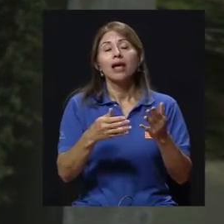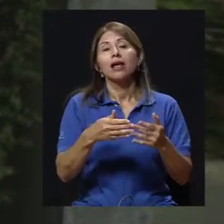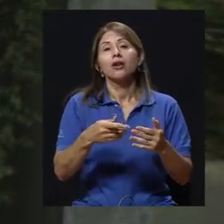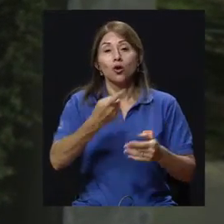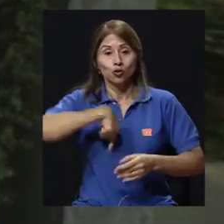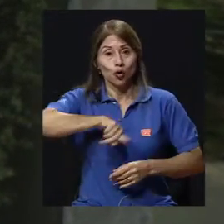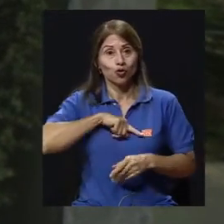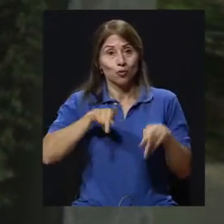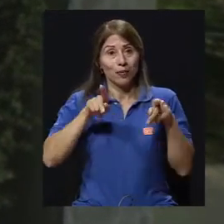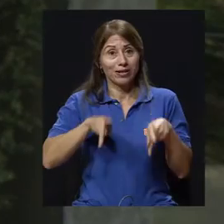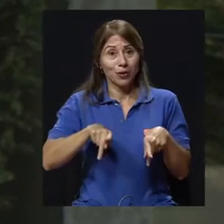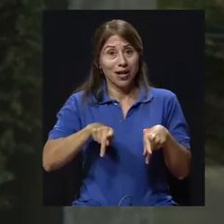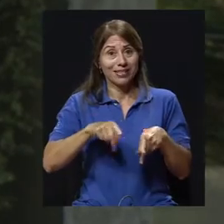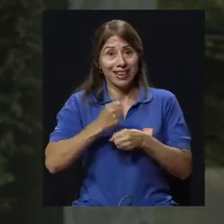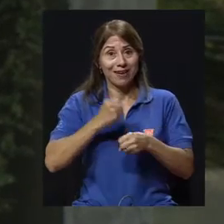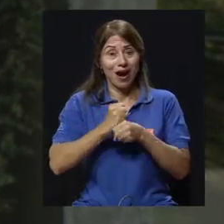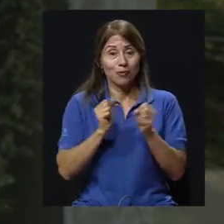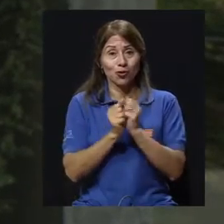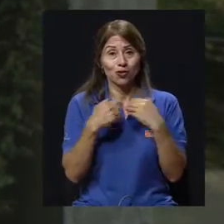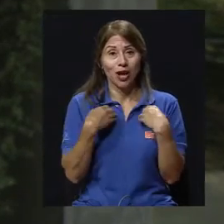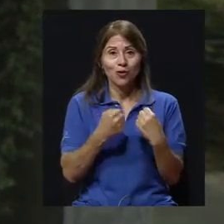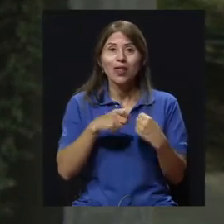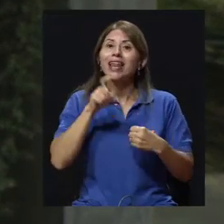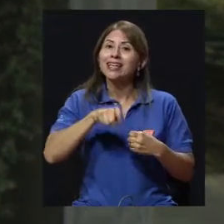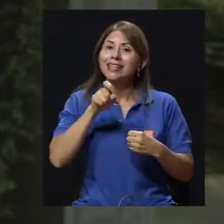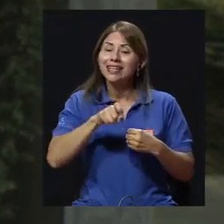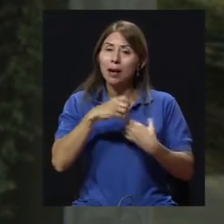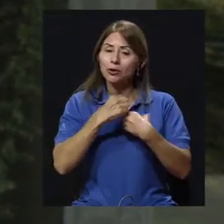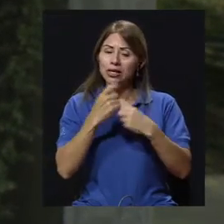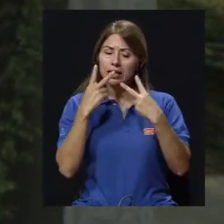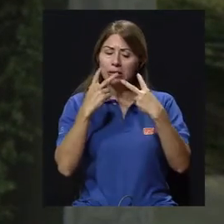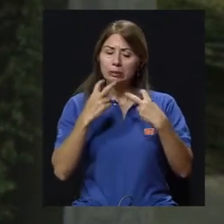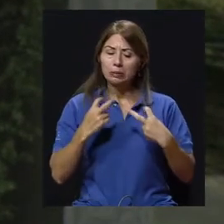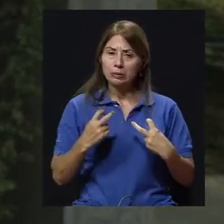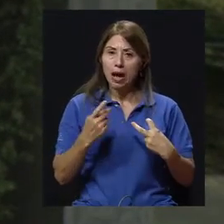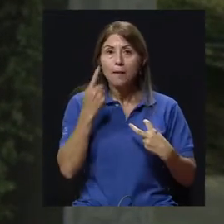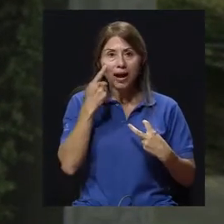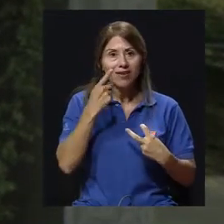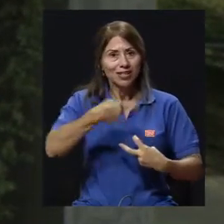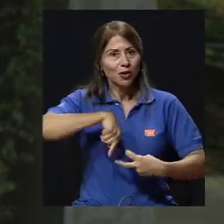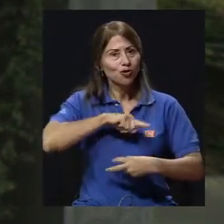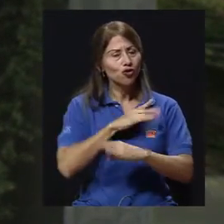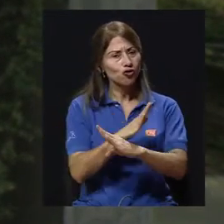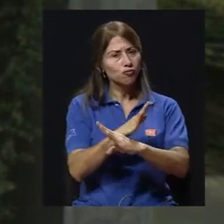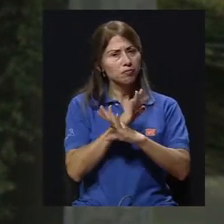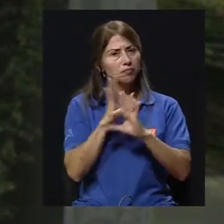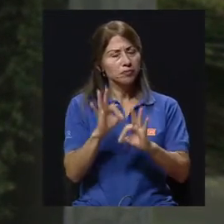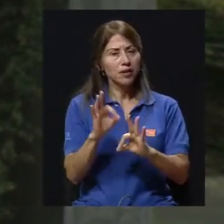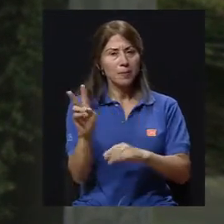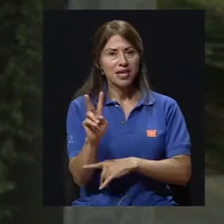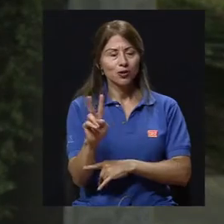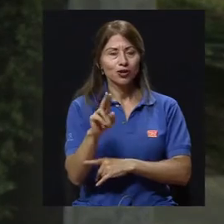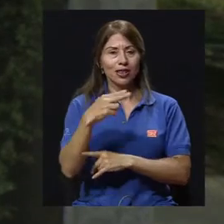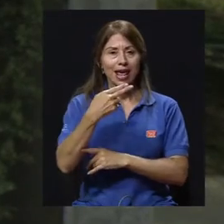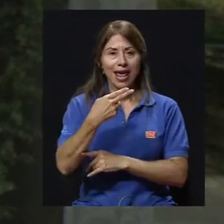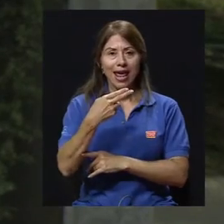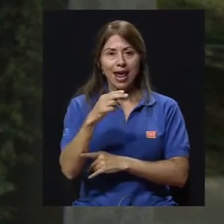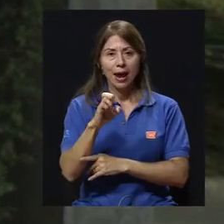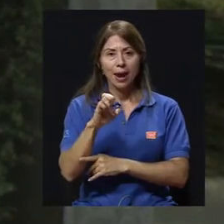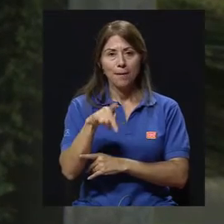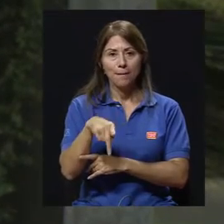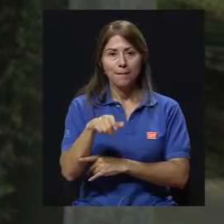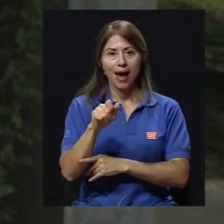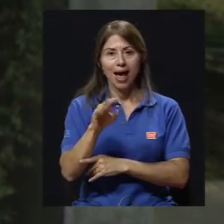requerimos de hacernos anticuerpos para ver si mantenemos un grado de inmunidad suficiente contra el virus de la hepatitis